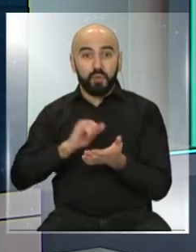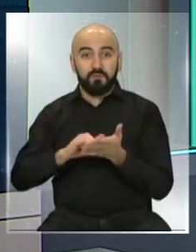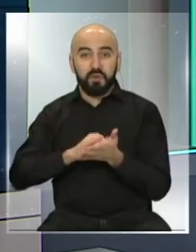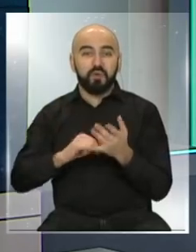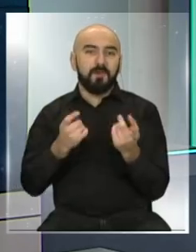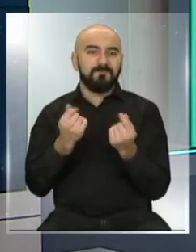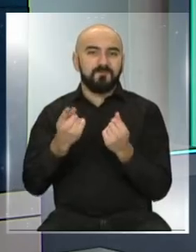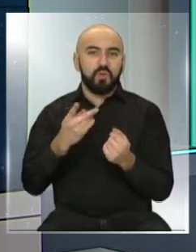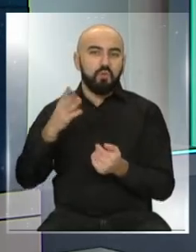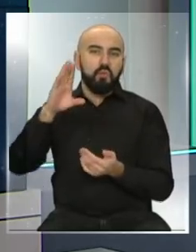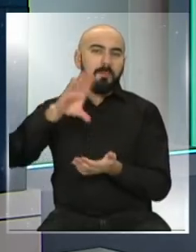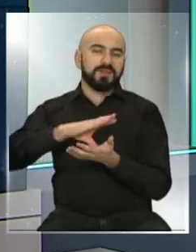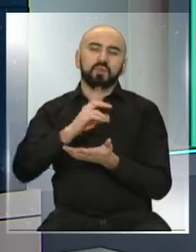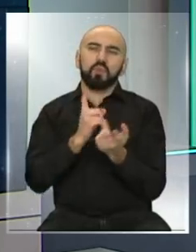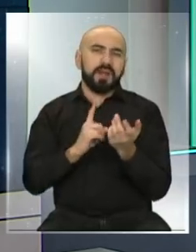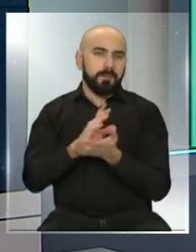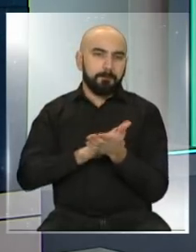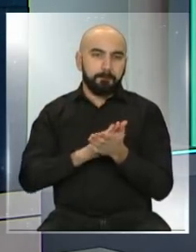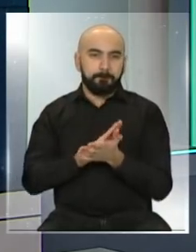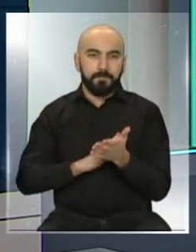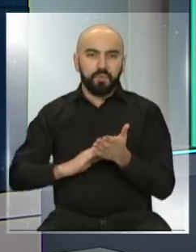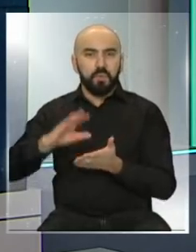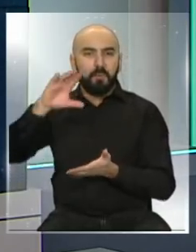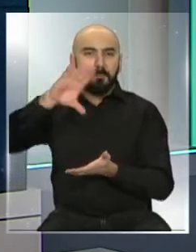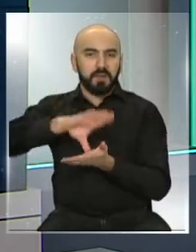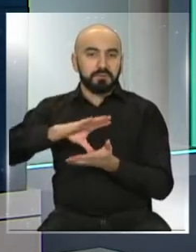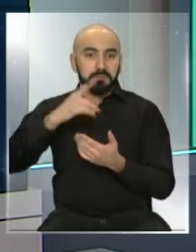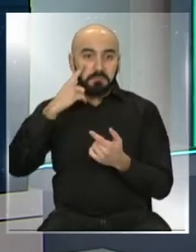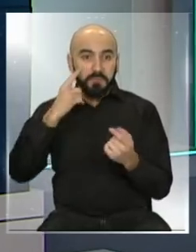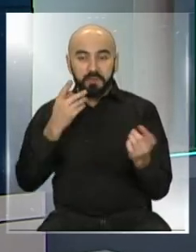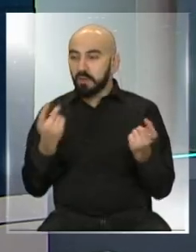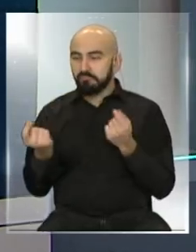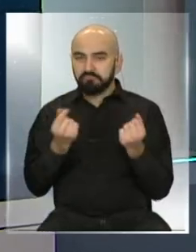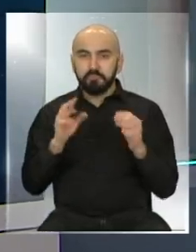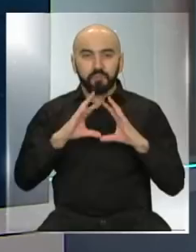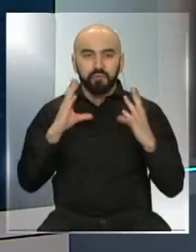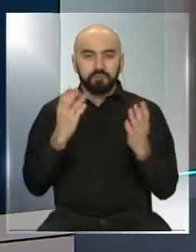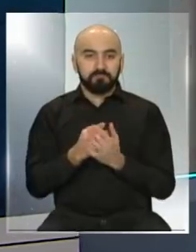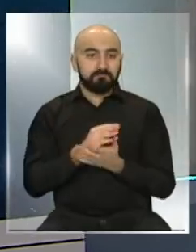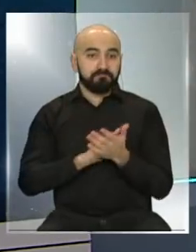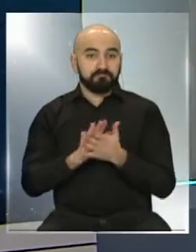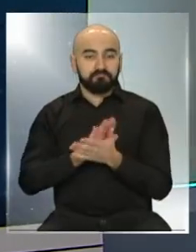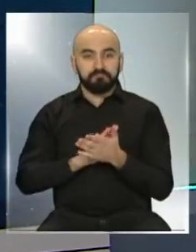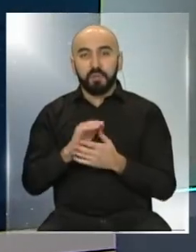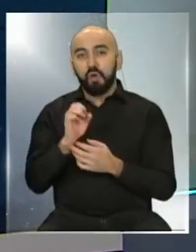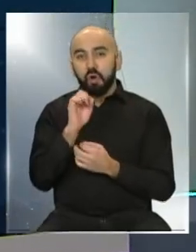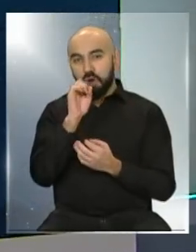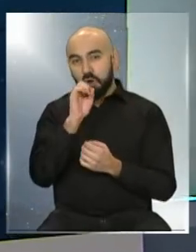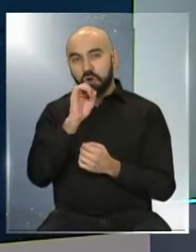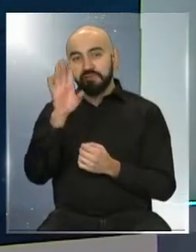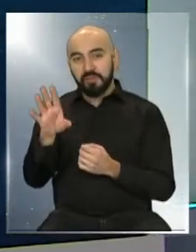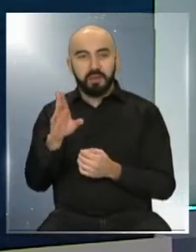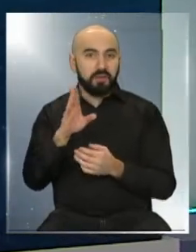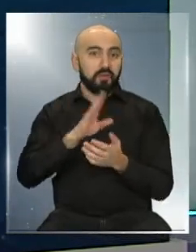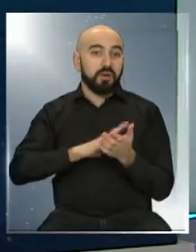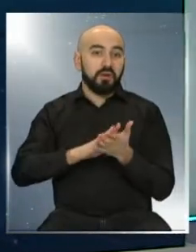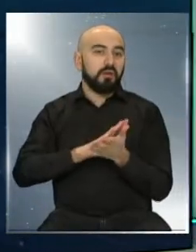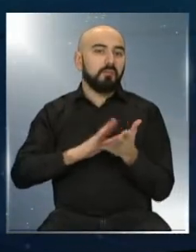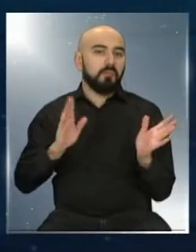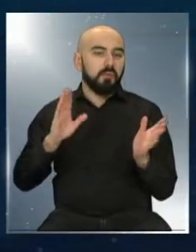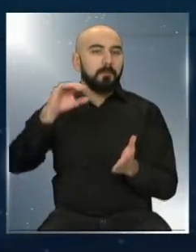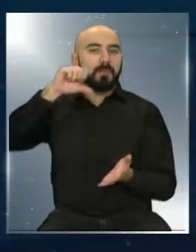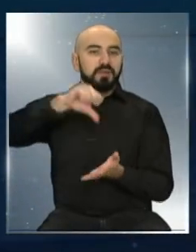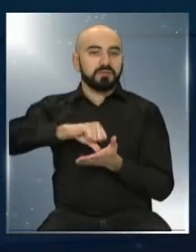país, imagínense, como si fuera un país y mira la realidad a nivel mundial. En los contagios, si fuera un país, Nueva